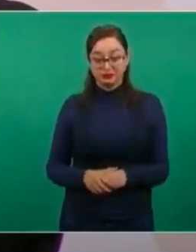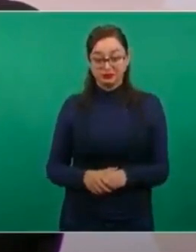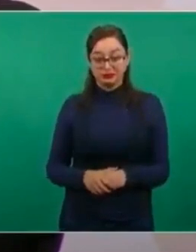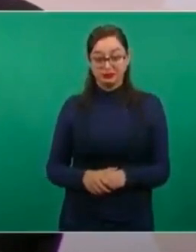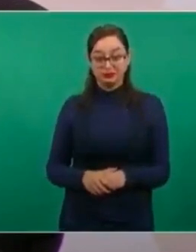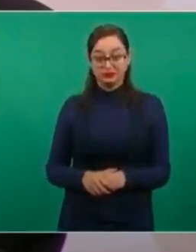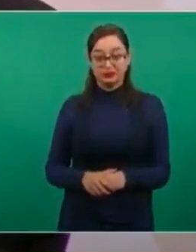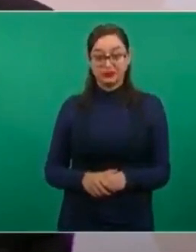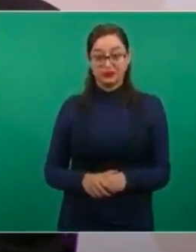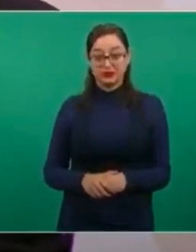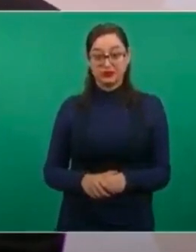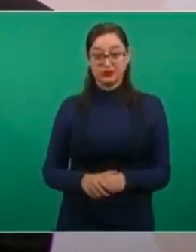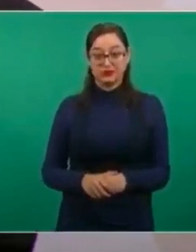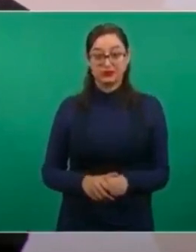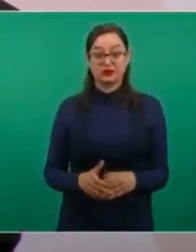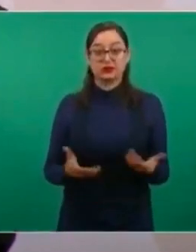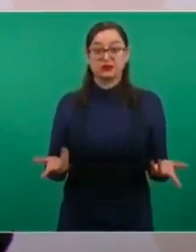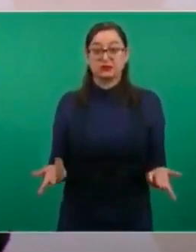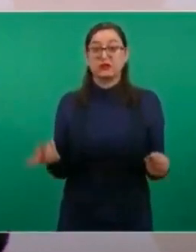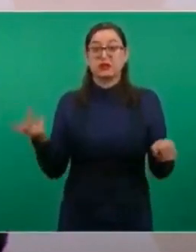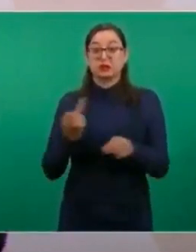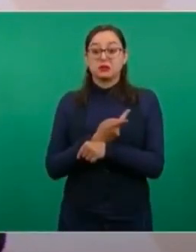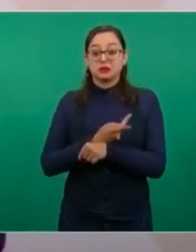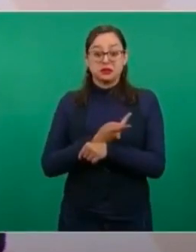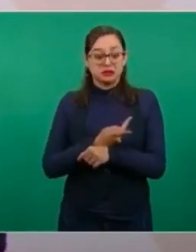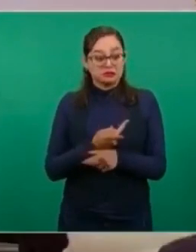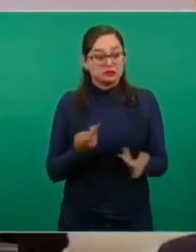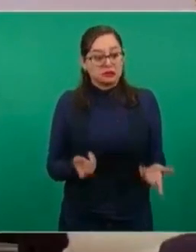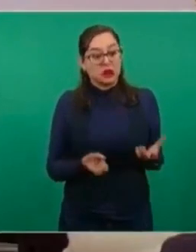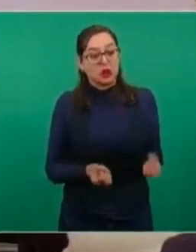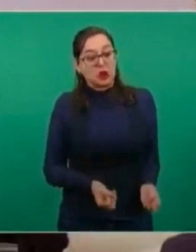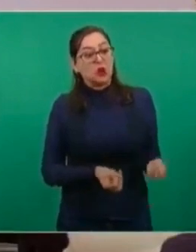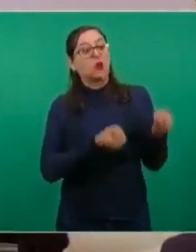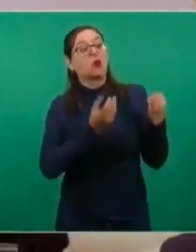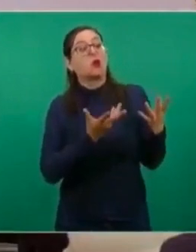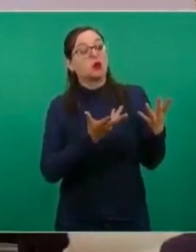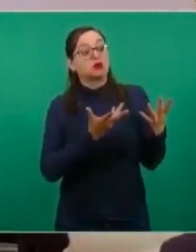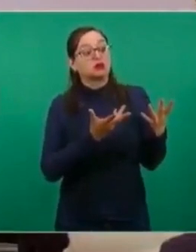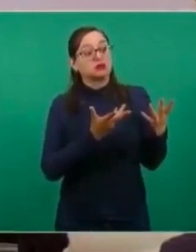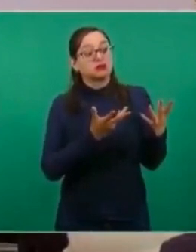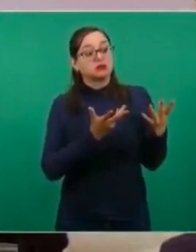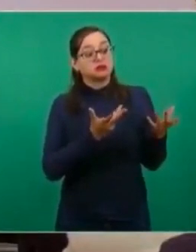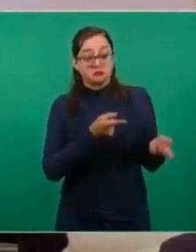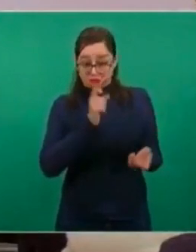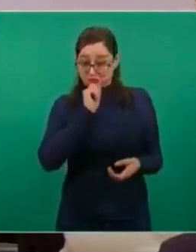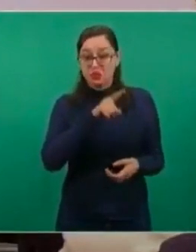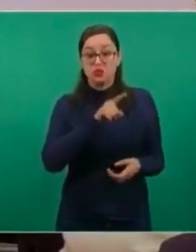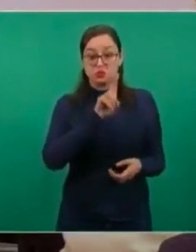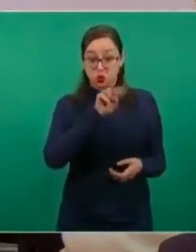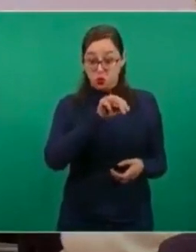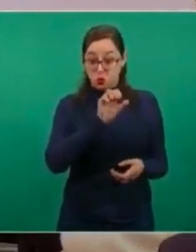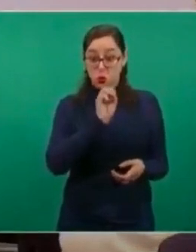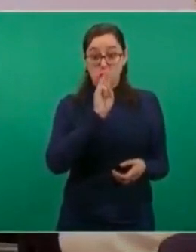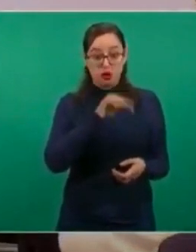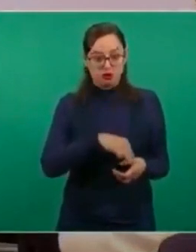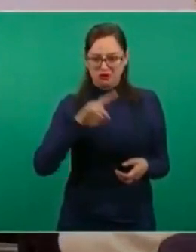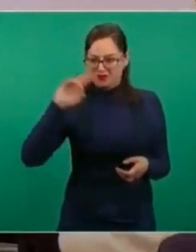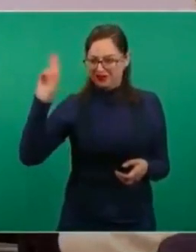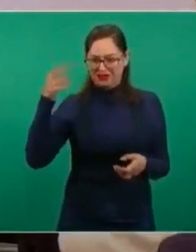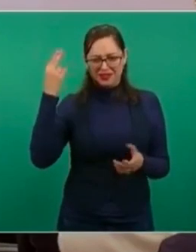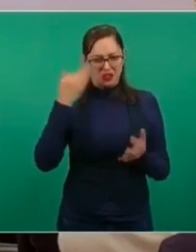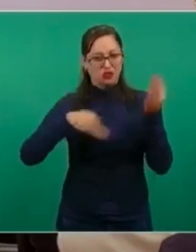Entonces, se tasaba hasta en la UNAM, en todas las